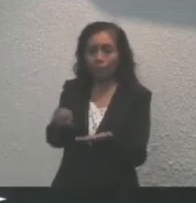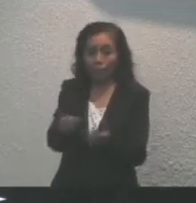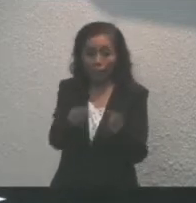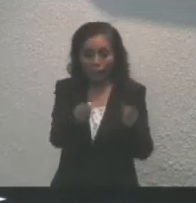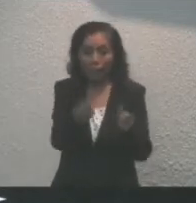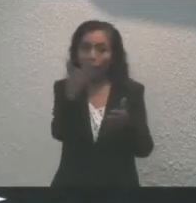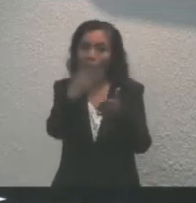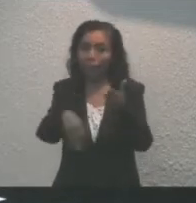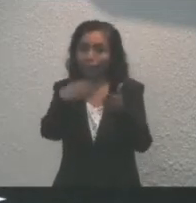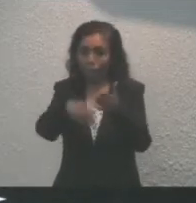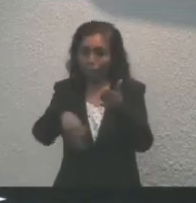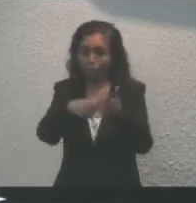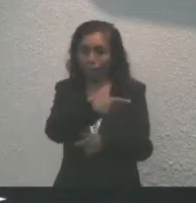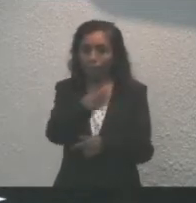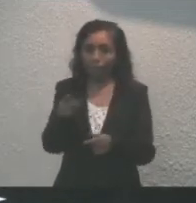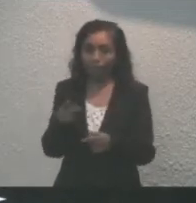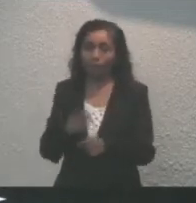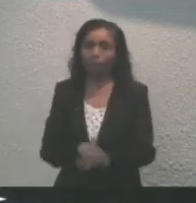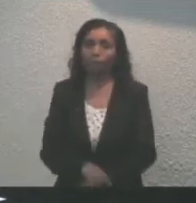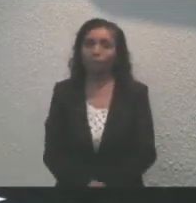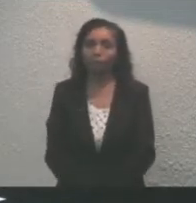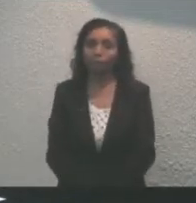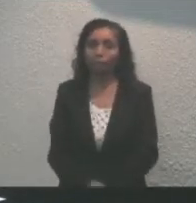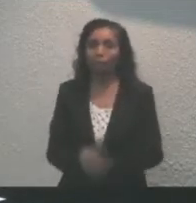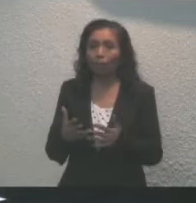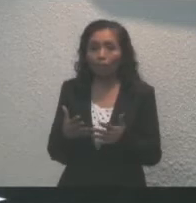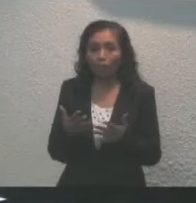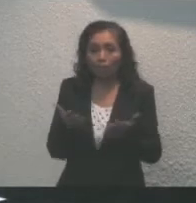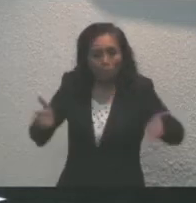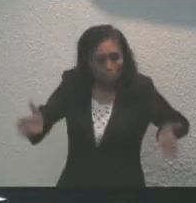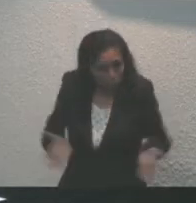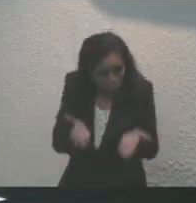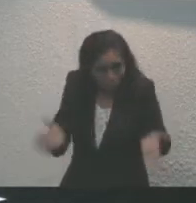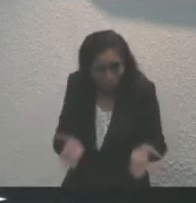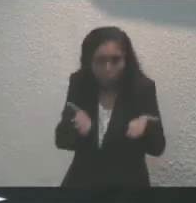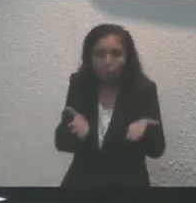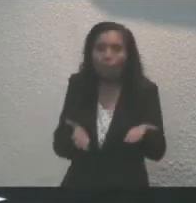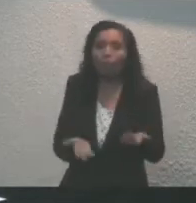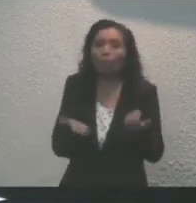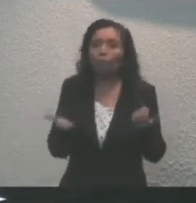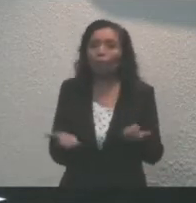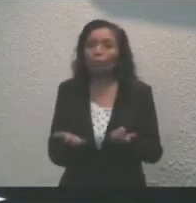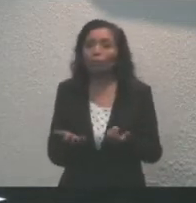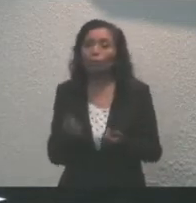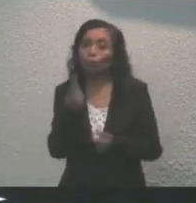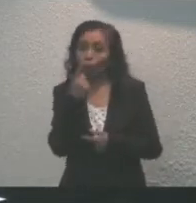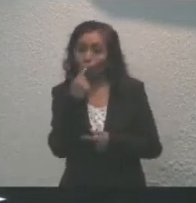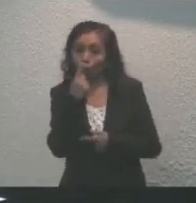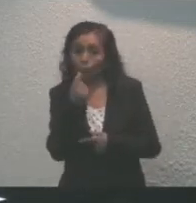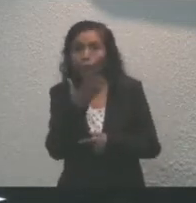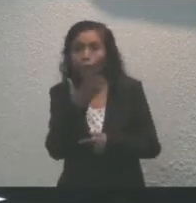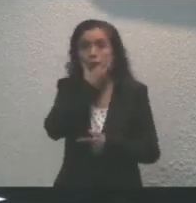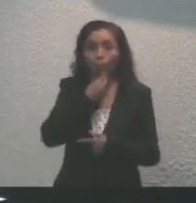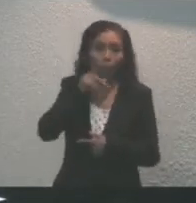de nuestros ciudadanos. Respaldar a las y los elementos policíacos